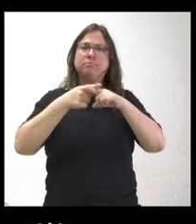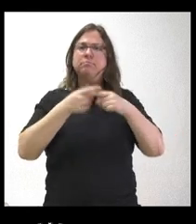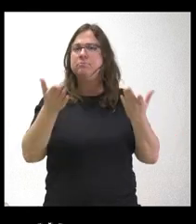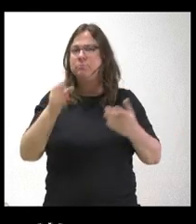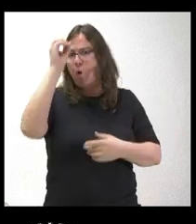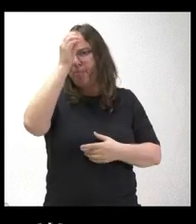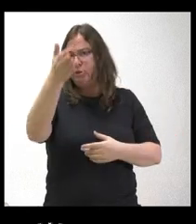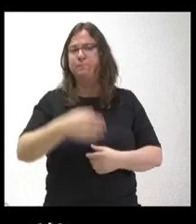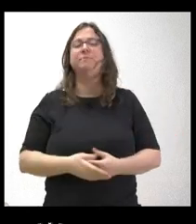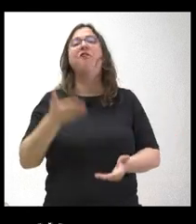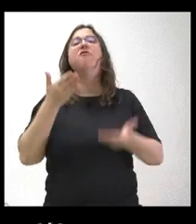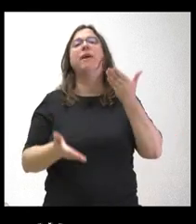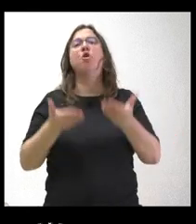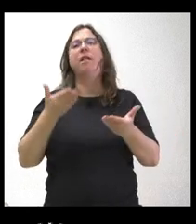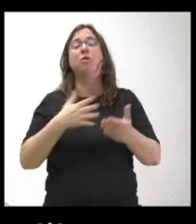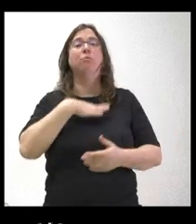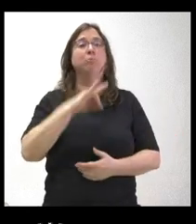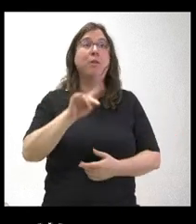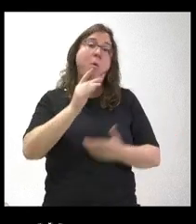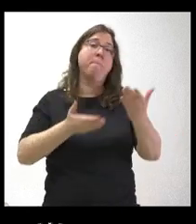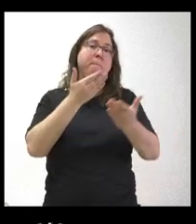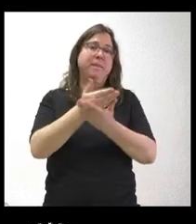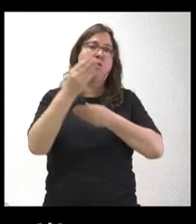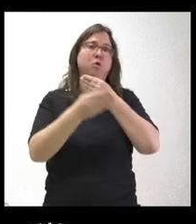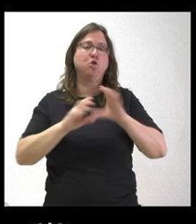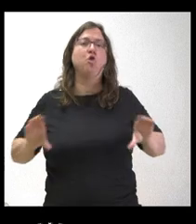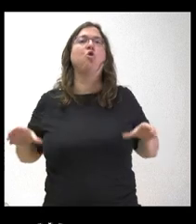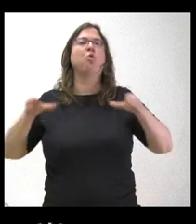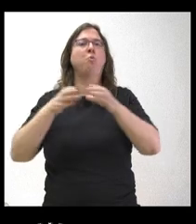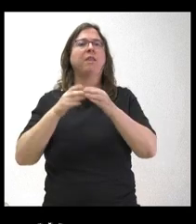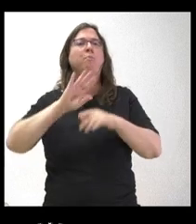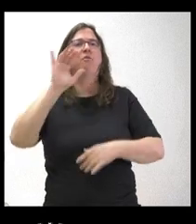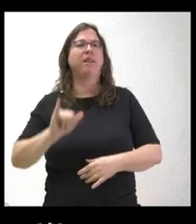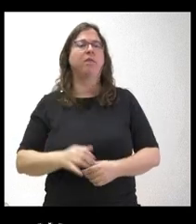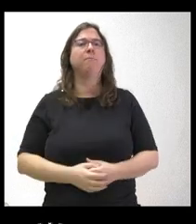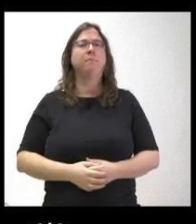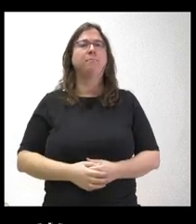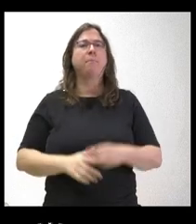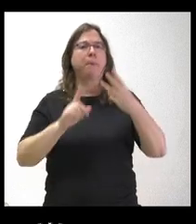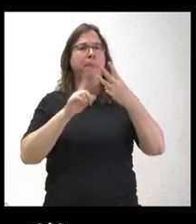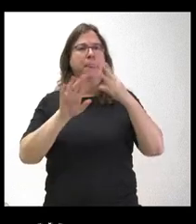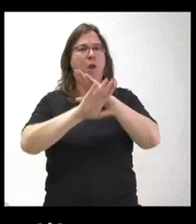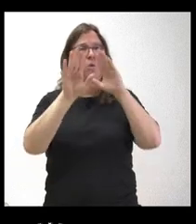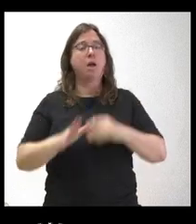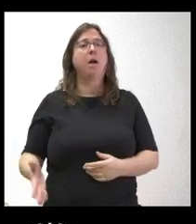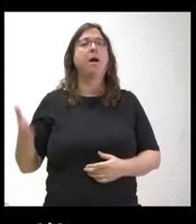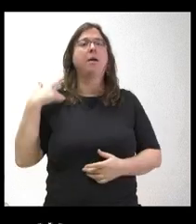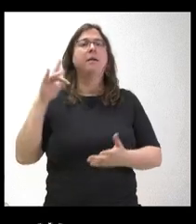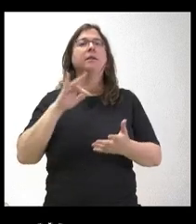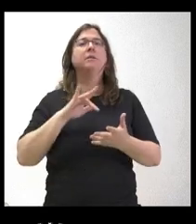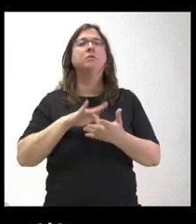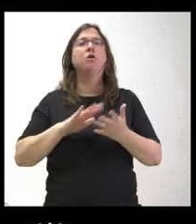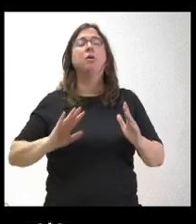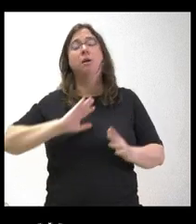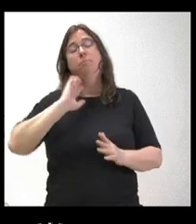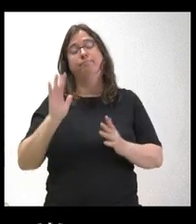valoran? Vamos, esa posibilidad o esa petición que ha trasladado Coalición por el Bierzo. Y, finalmente, ayer hubo una jornada de huelga, mañana se